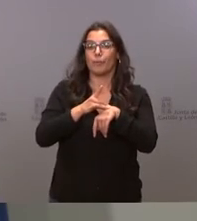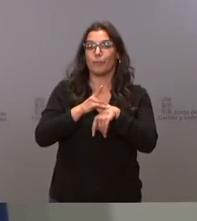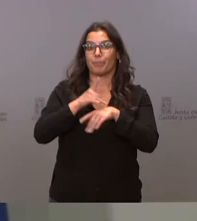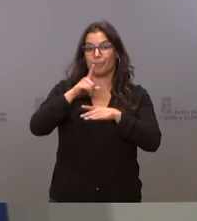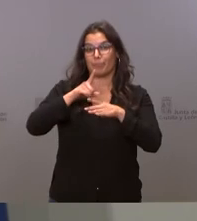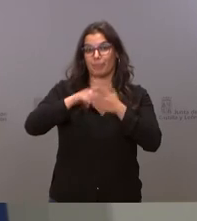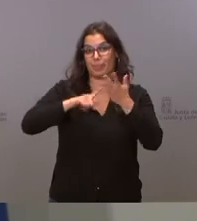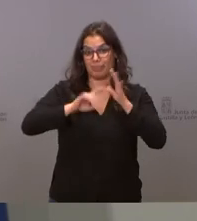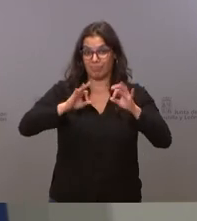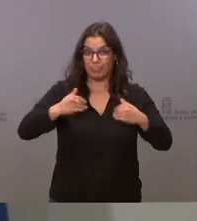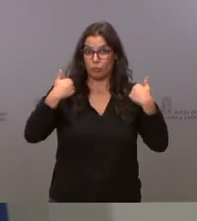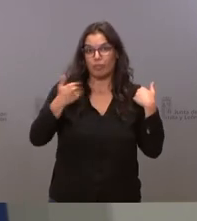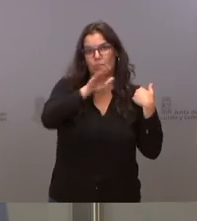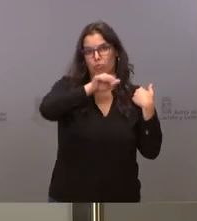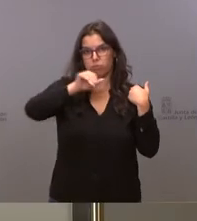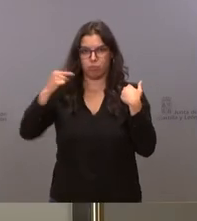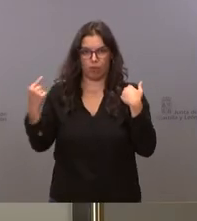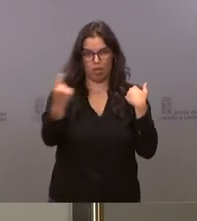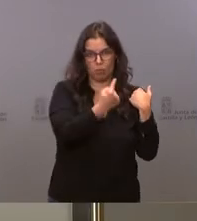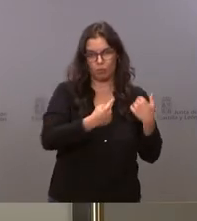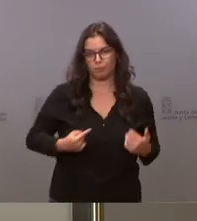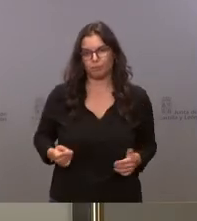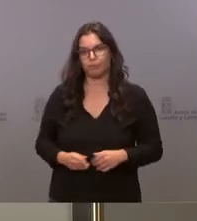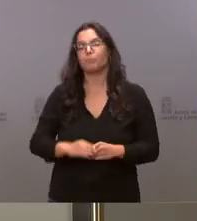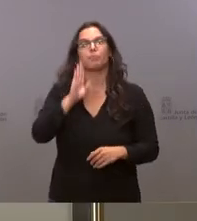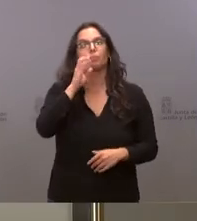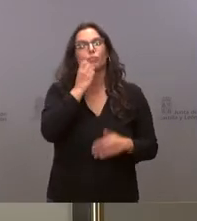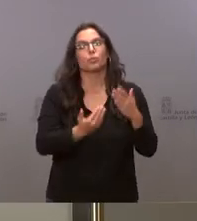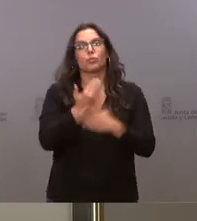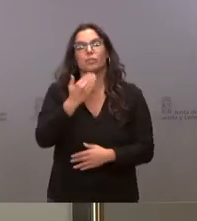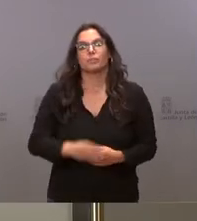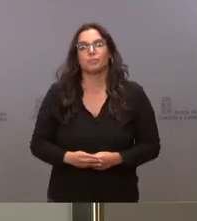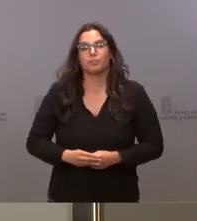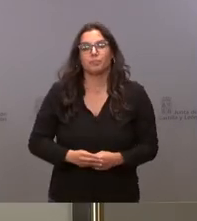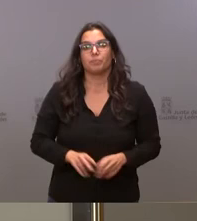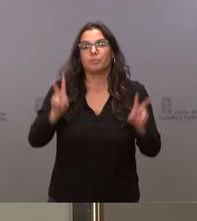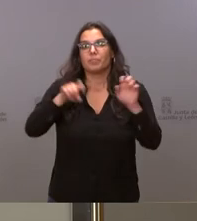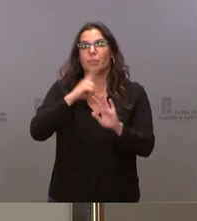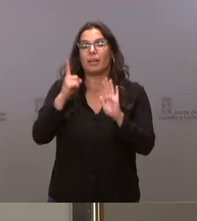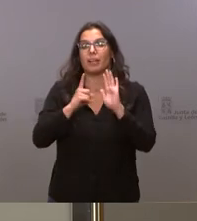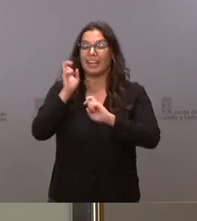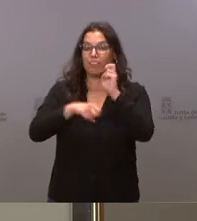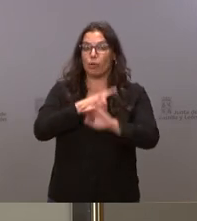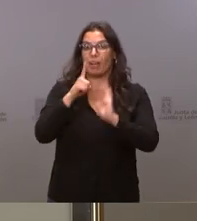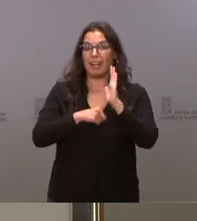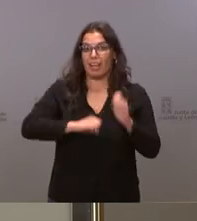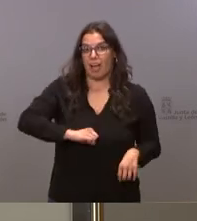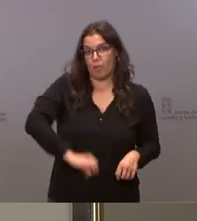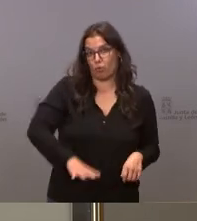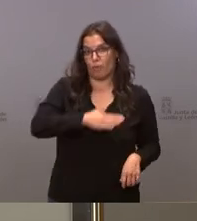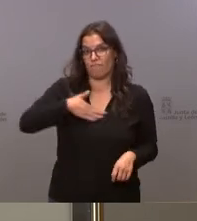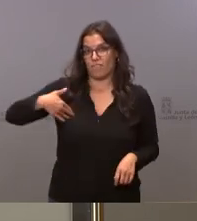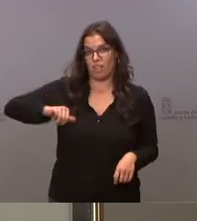responsables de estos pacientes si hola buenos días de nuevo sobre la ley la reforma de la ley del aborto que se prevé aprobar